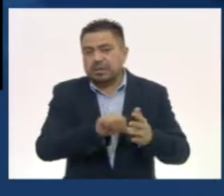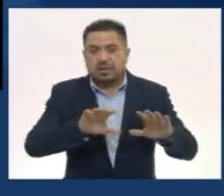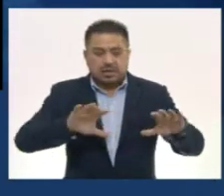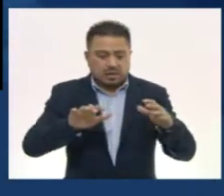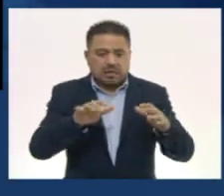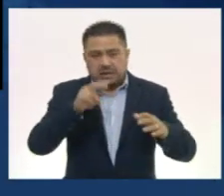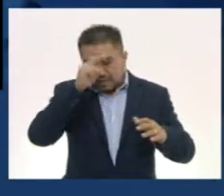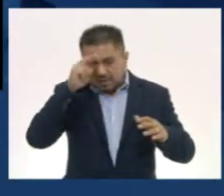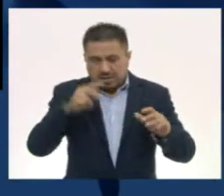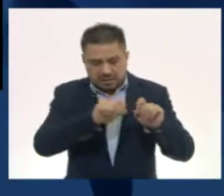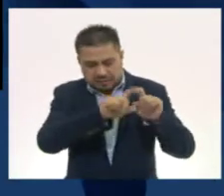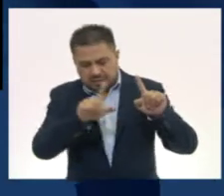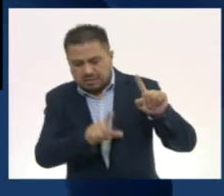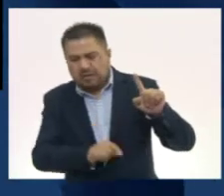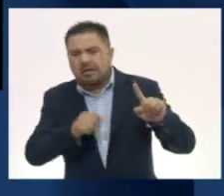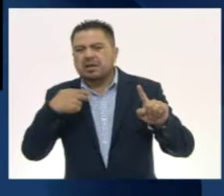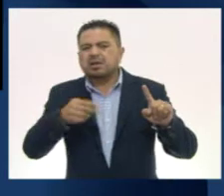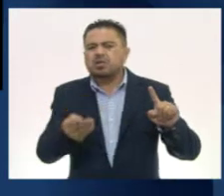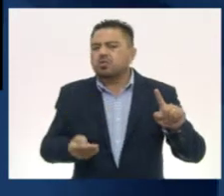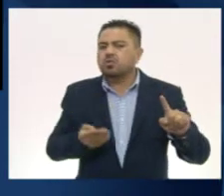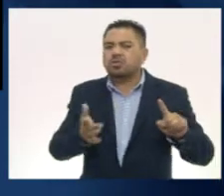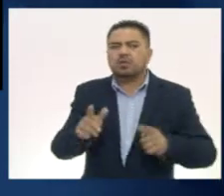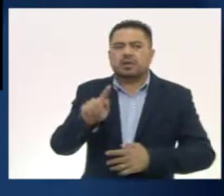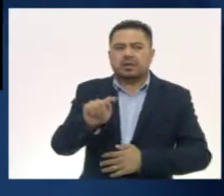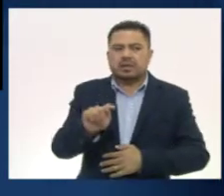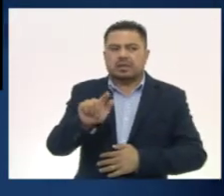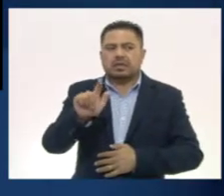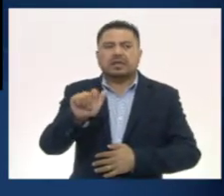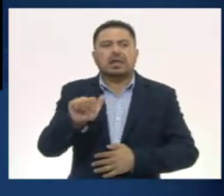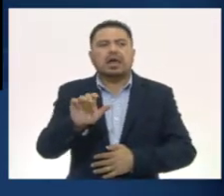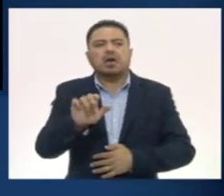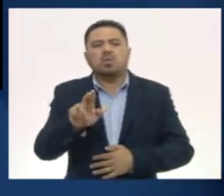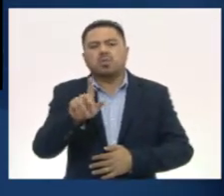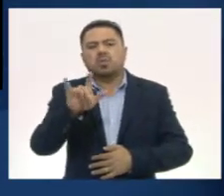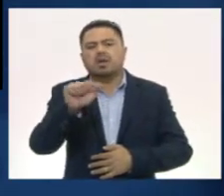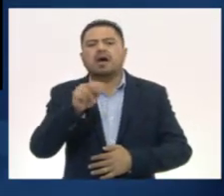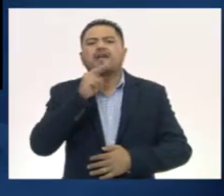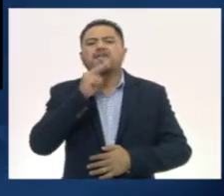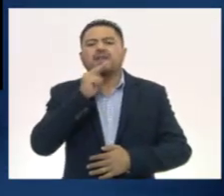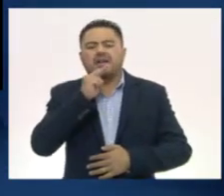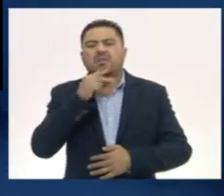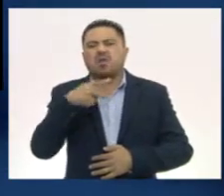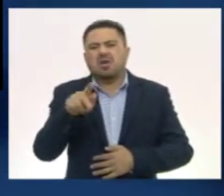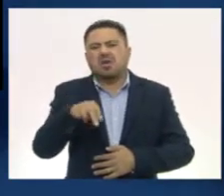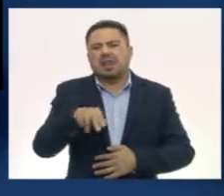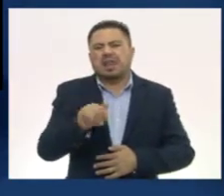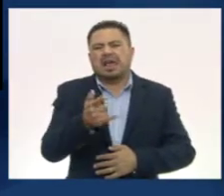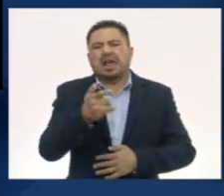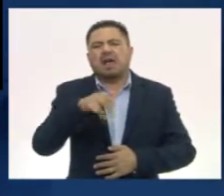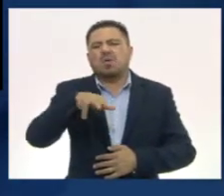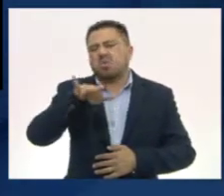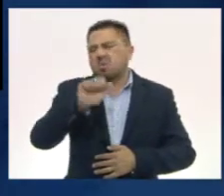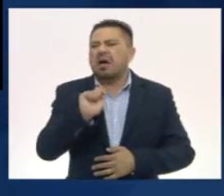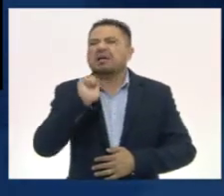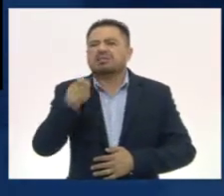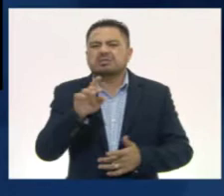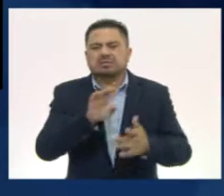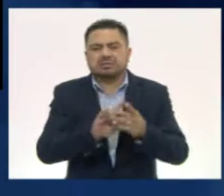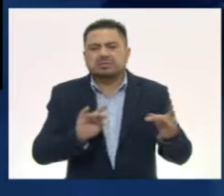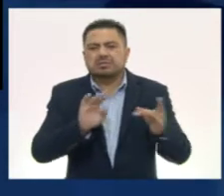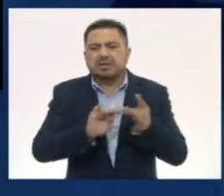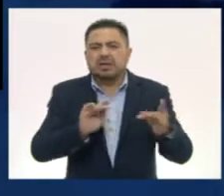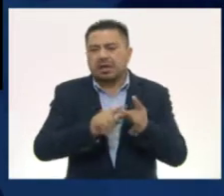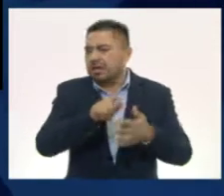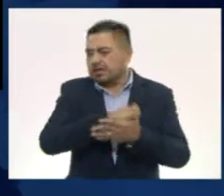llamaban a los escribas tlacuilos, palabra que proviene del verbo náhuatl tlacuiloa, que quiere decir